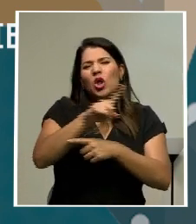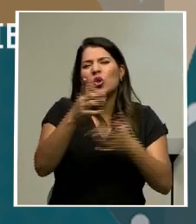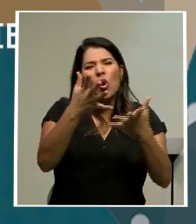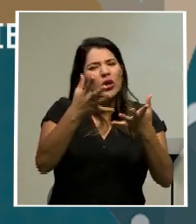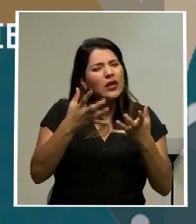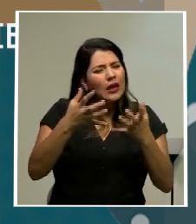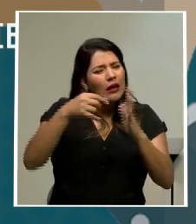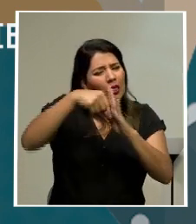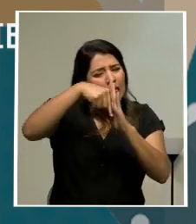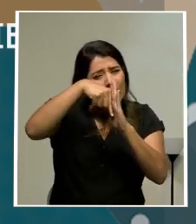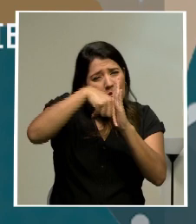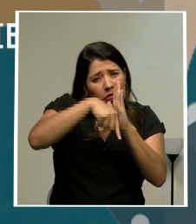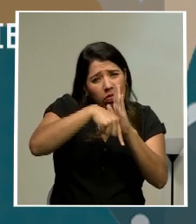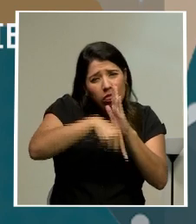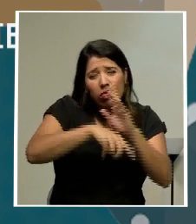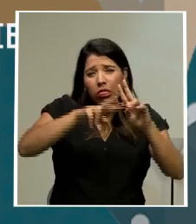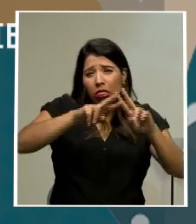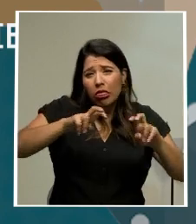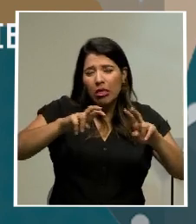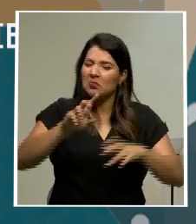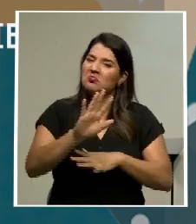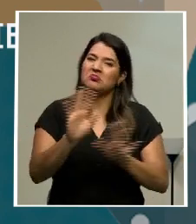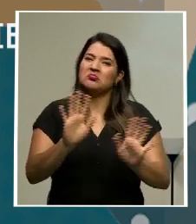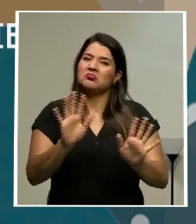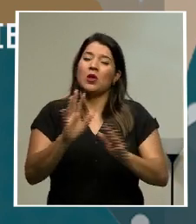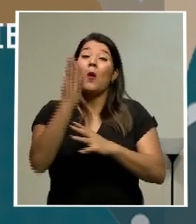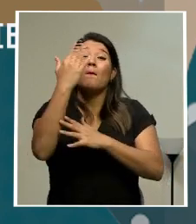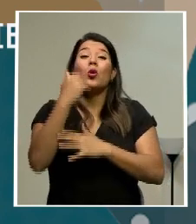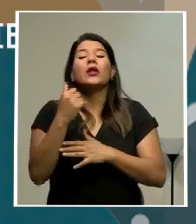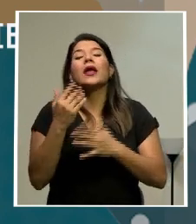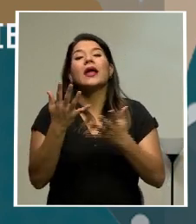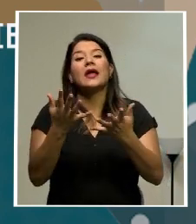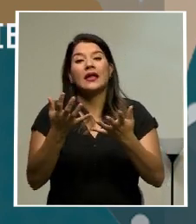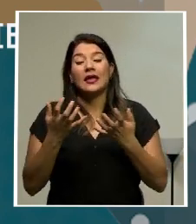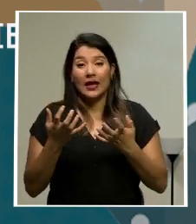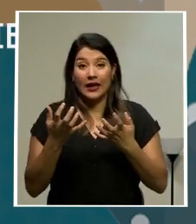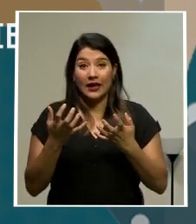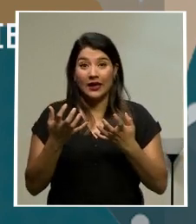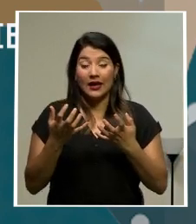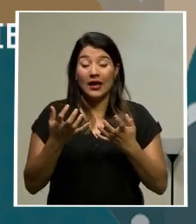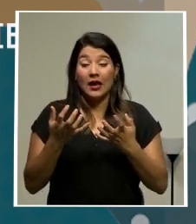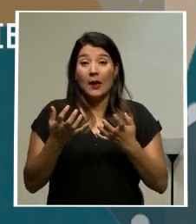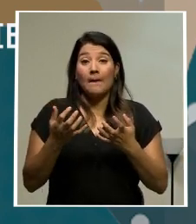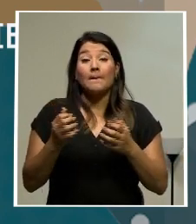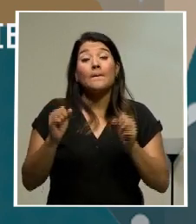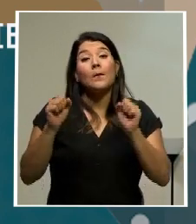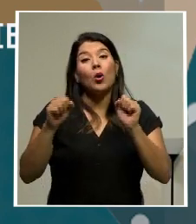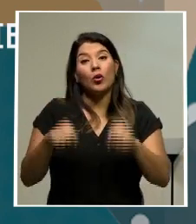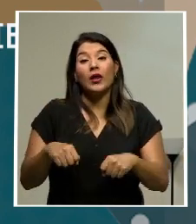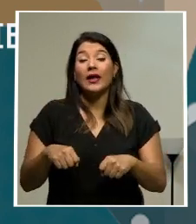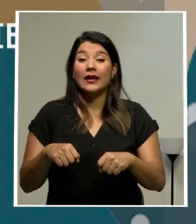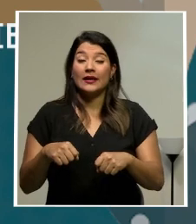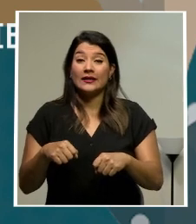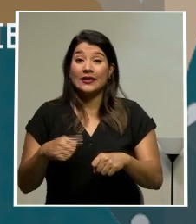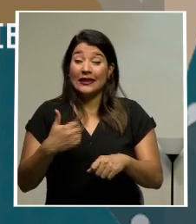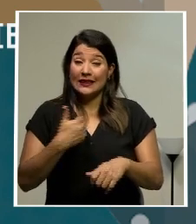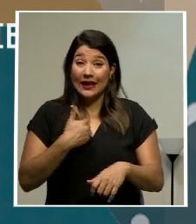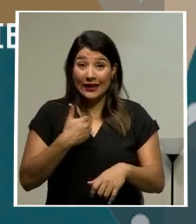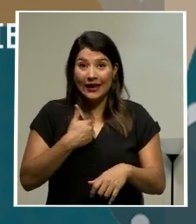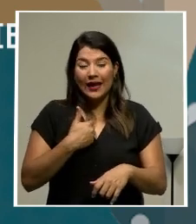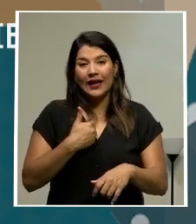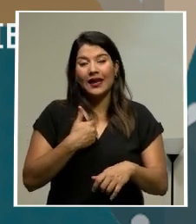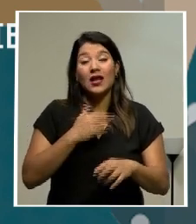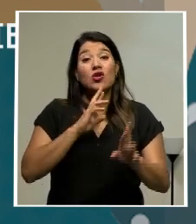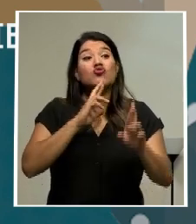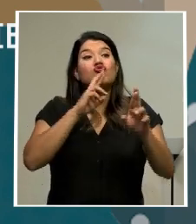están asegurando que hay que ver cuál es el fondo, tener ahora sí la totalidad de lo que es la